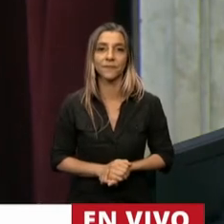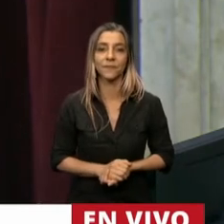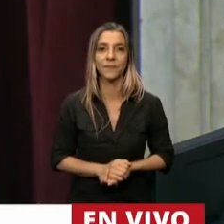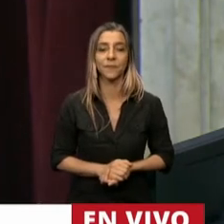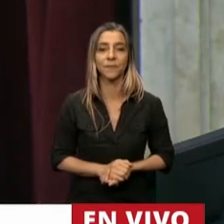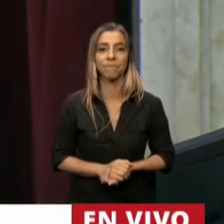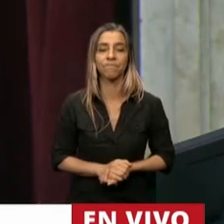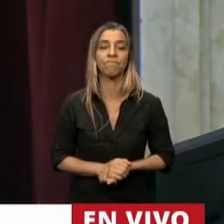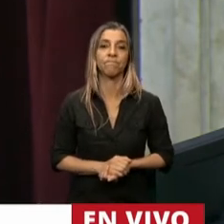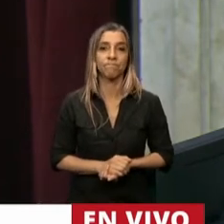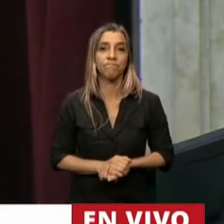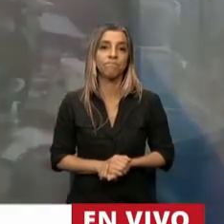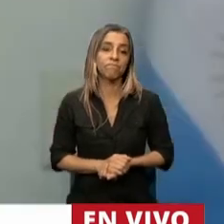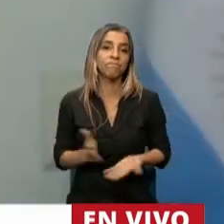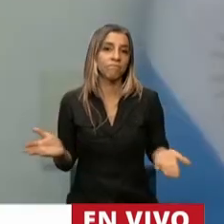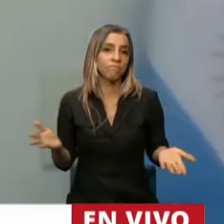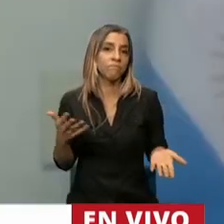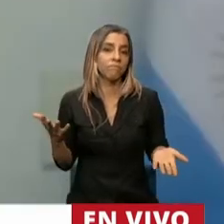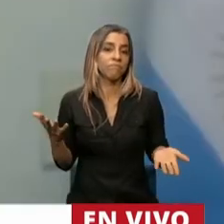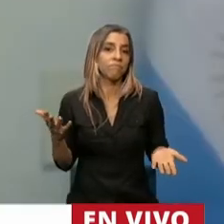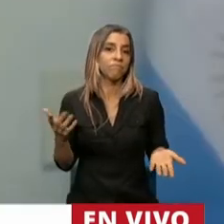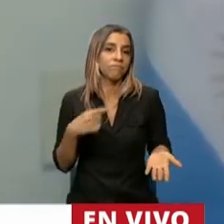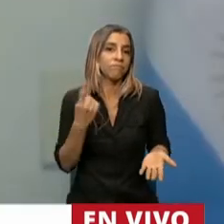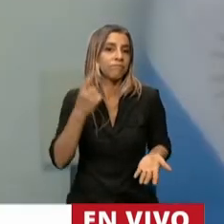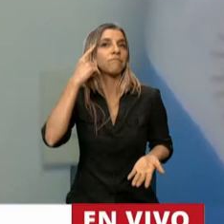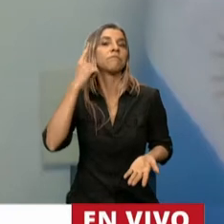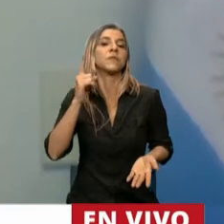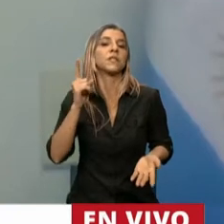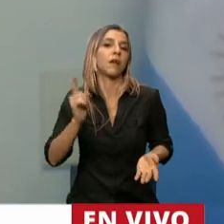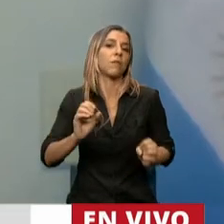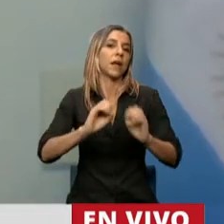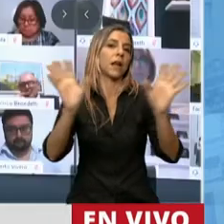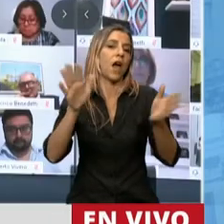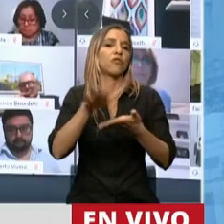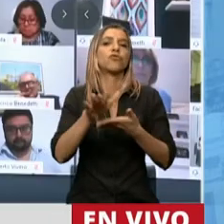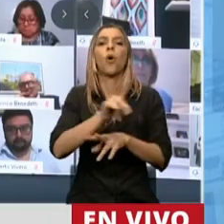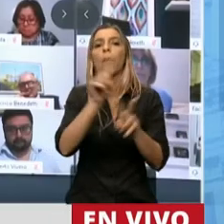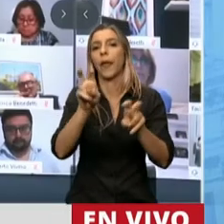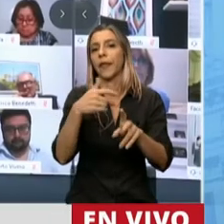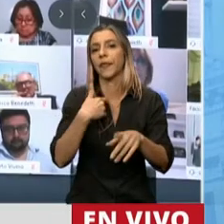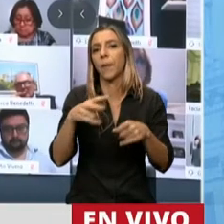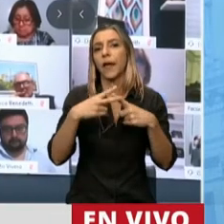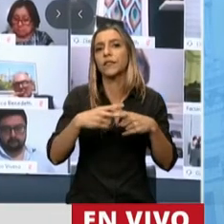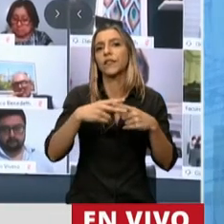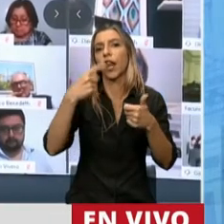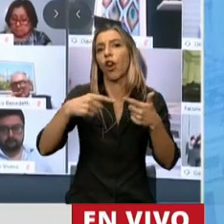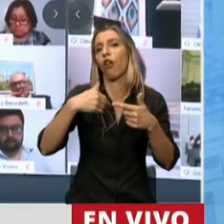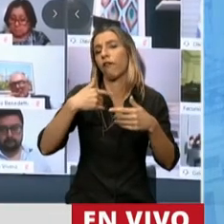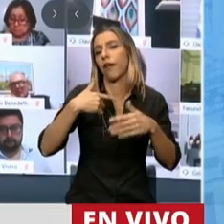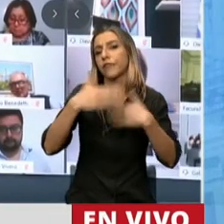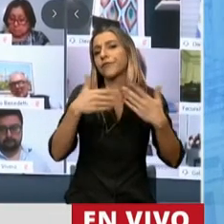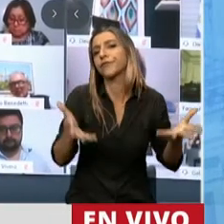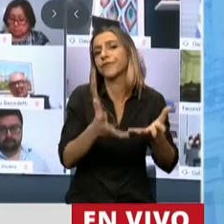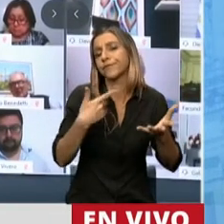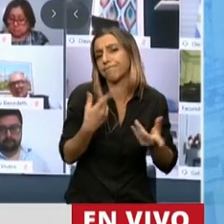Está claro lo que significa la economía del conocimiento para la actividad económica de